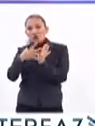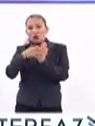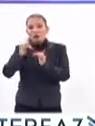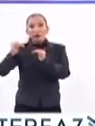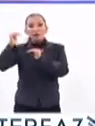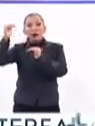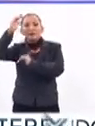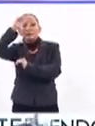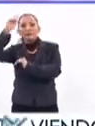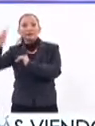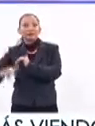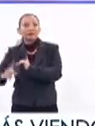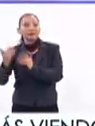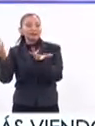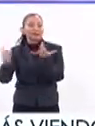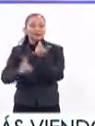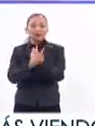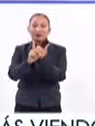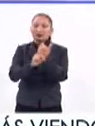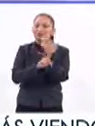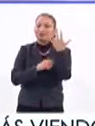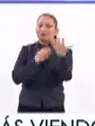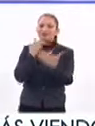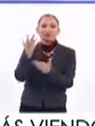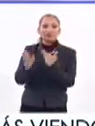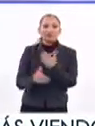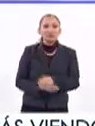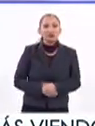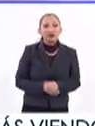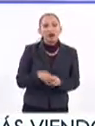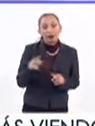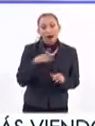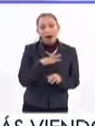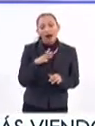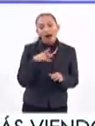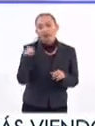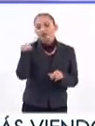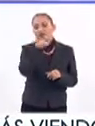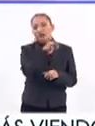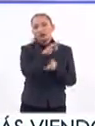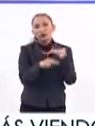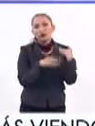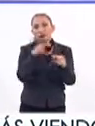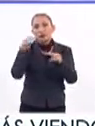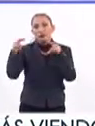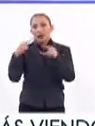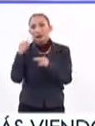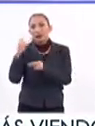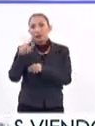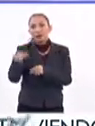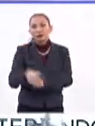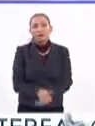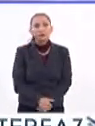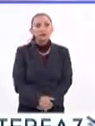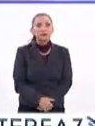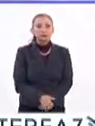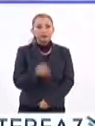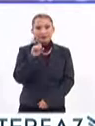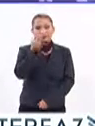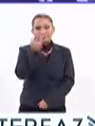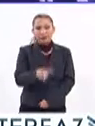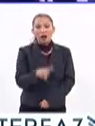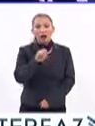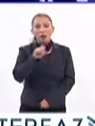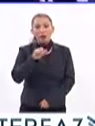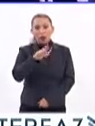va haciendo, pues esto, un verdadero problema que incurre en todos los niveles posteriores. Así es,